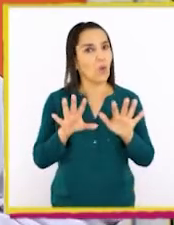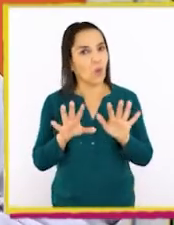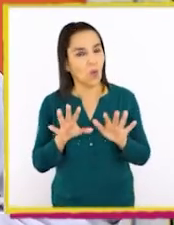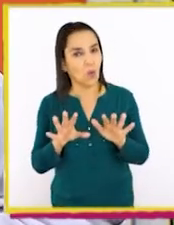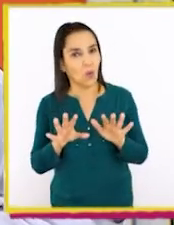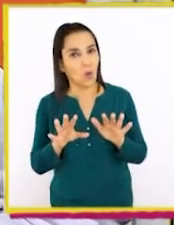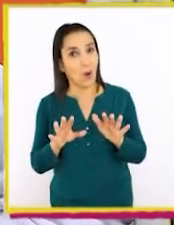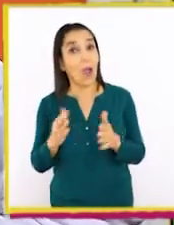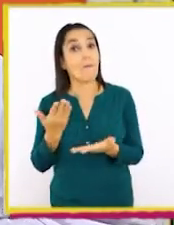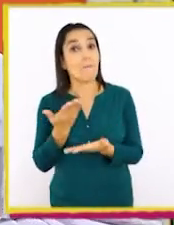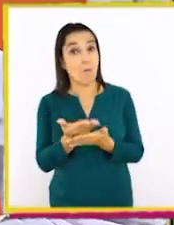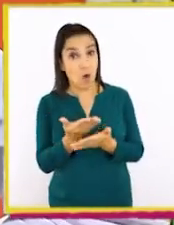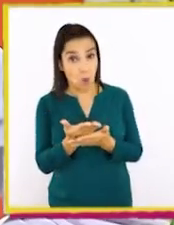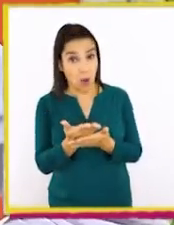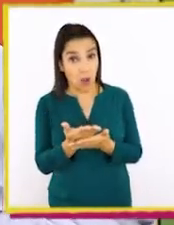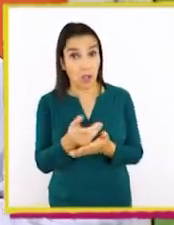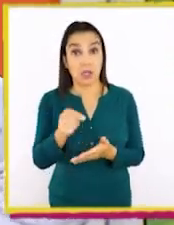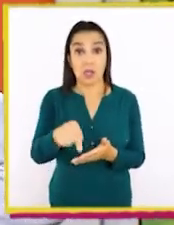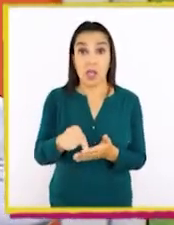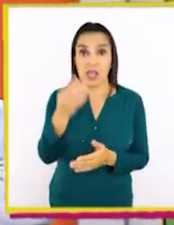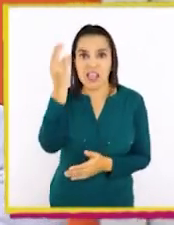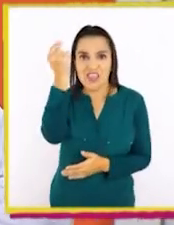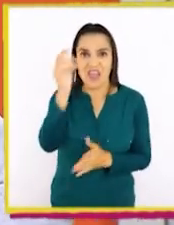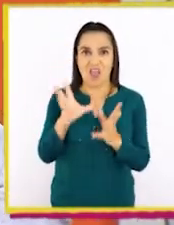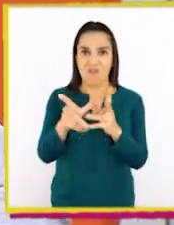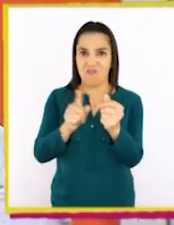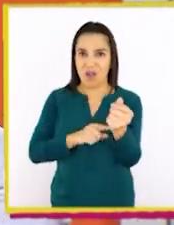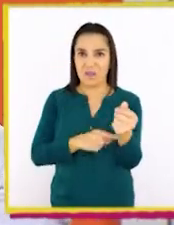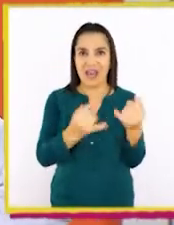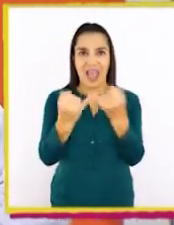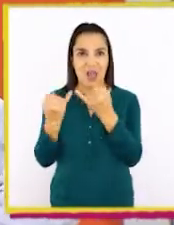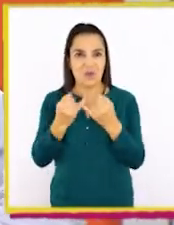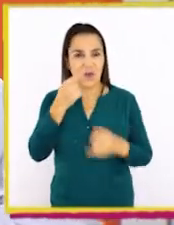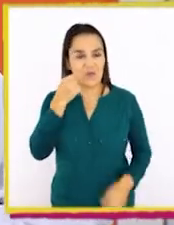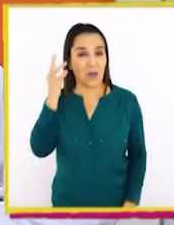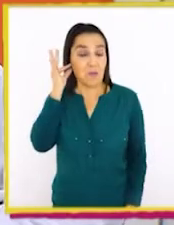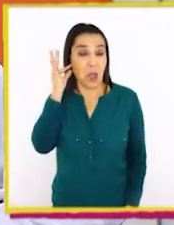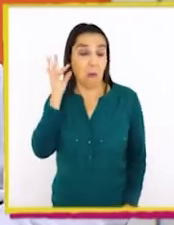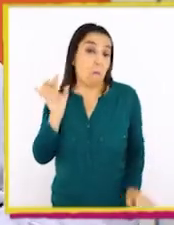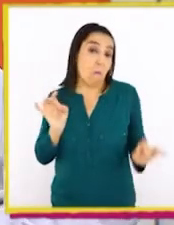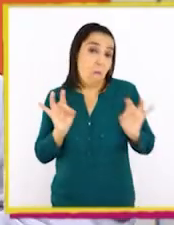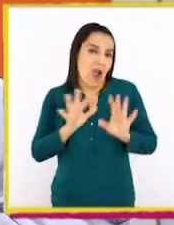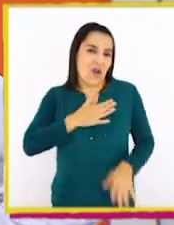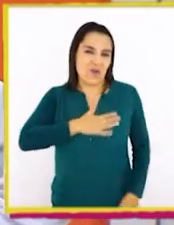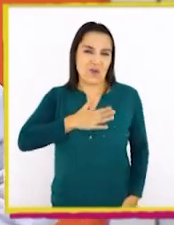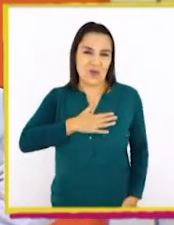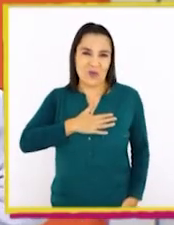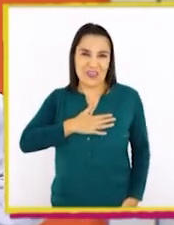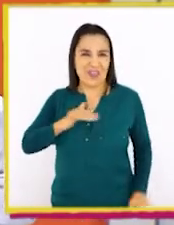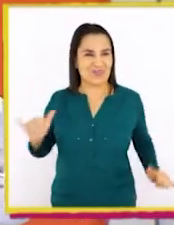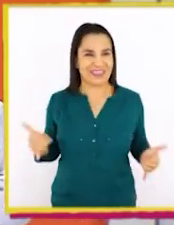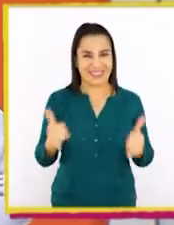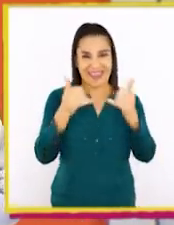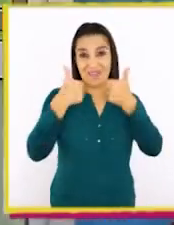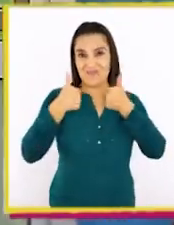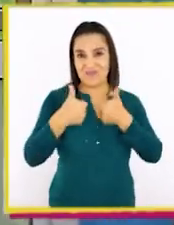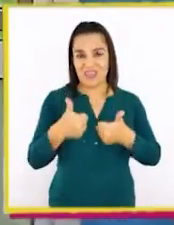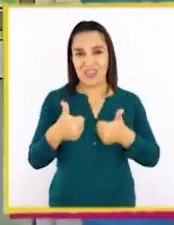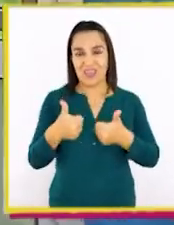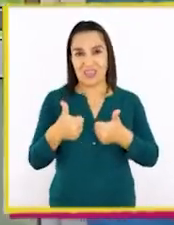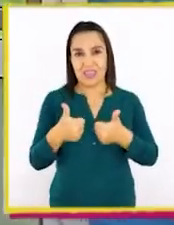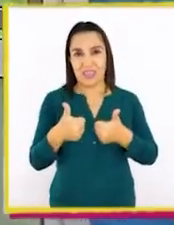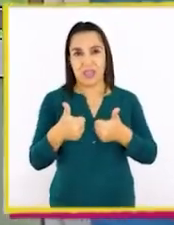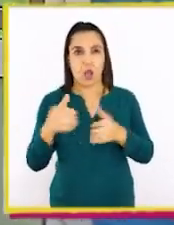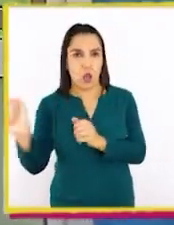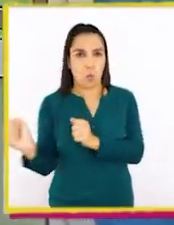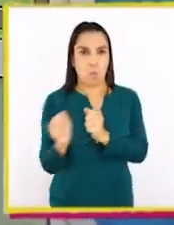tal si le proponen la idea a su familia o amigos y amigas? Tal vez les guste, lo pasarían súper bien. Es